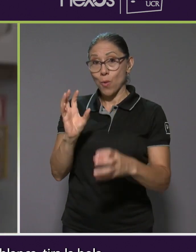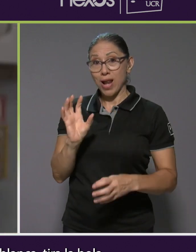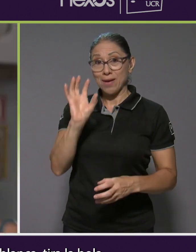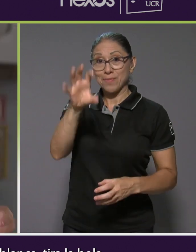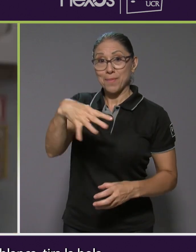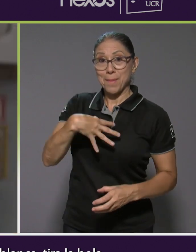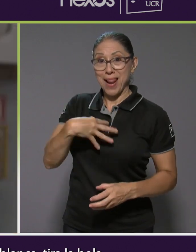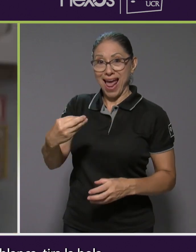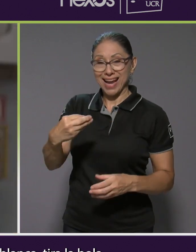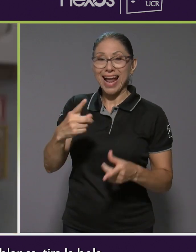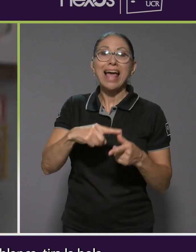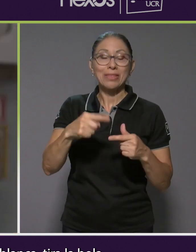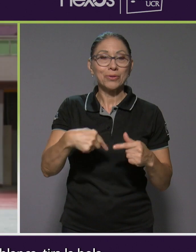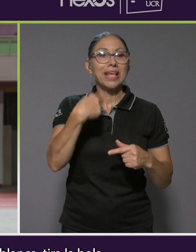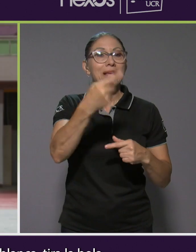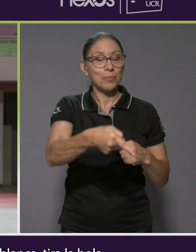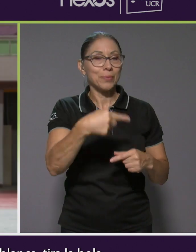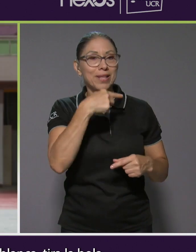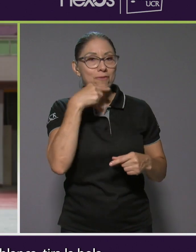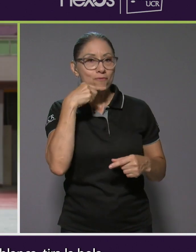nos tira la bola rosa.